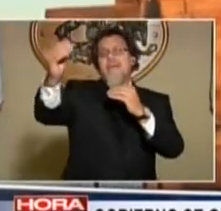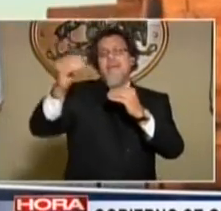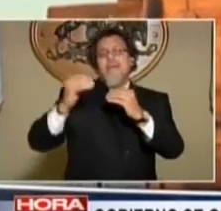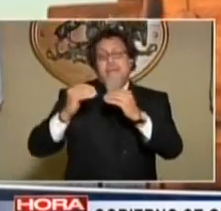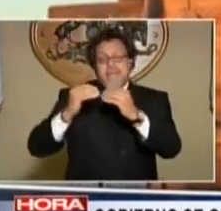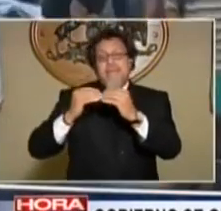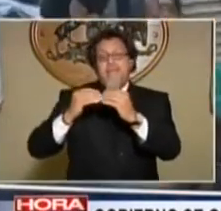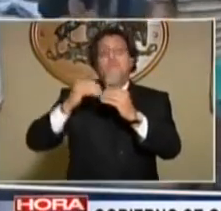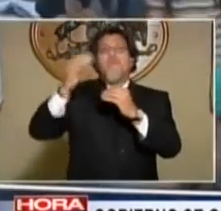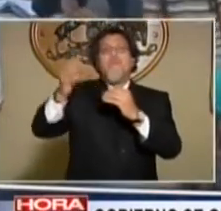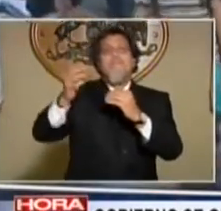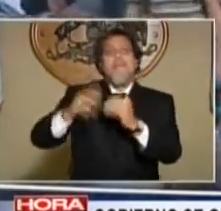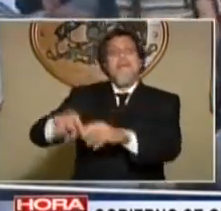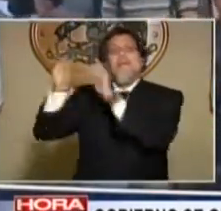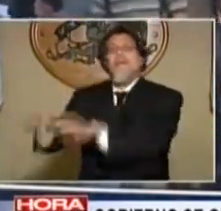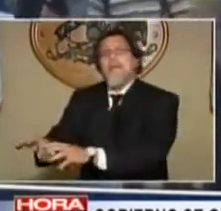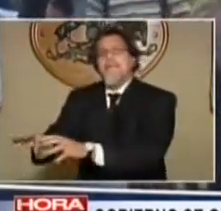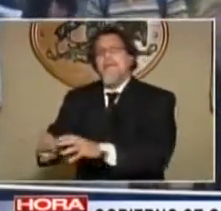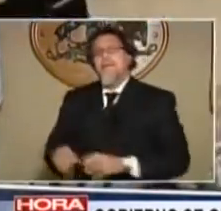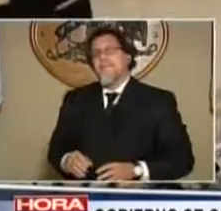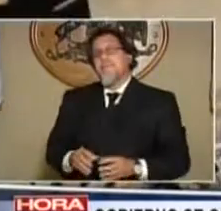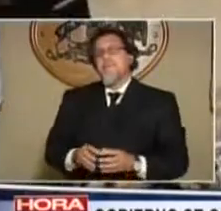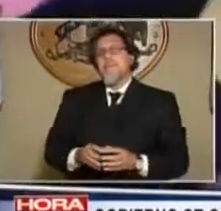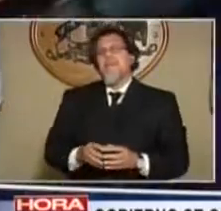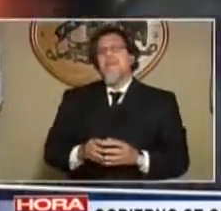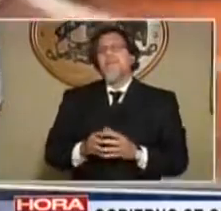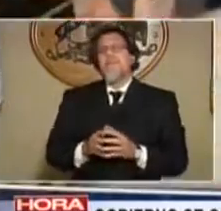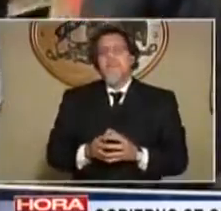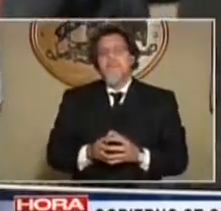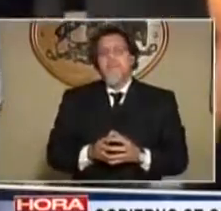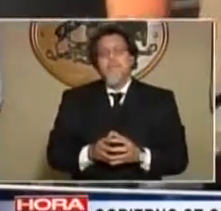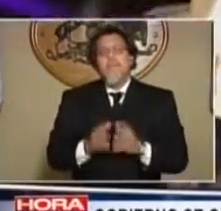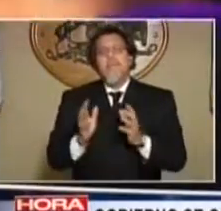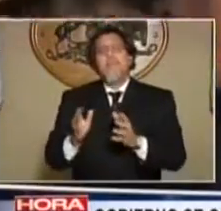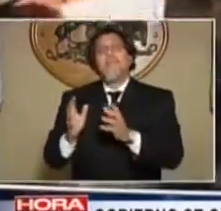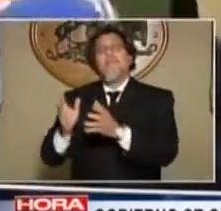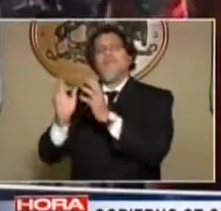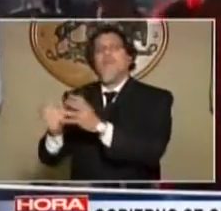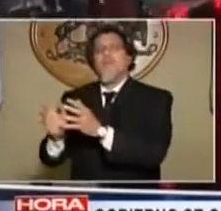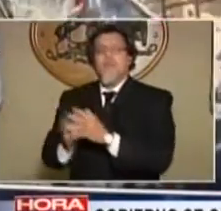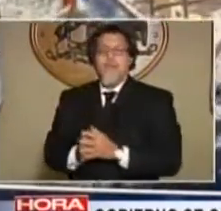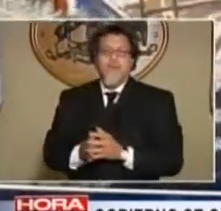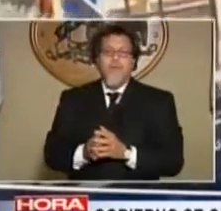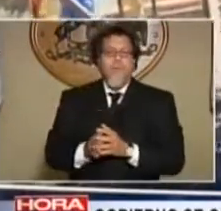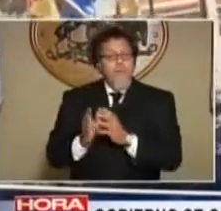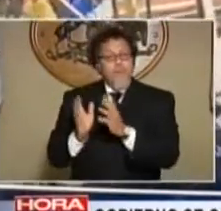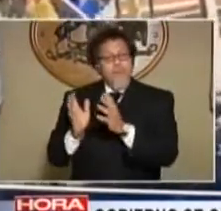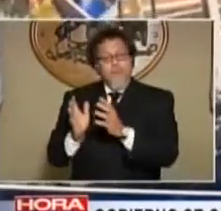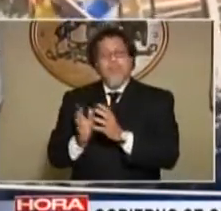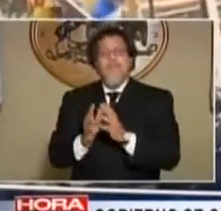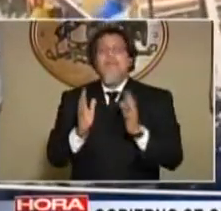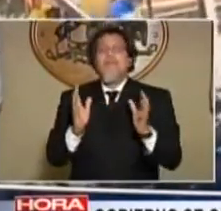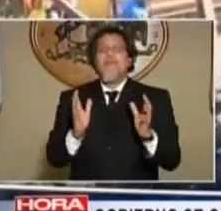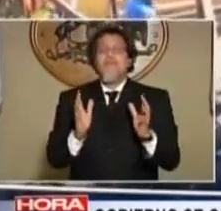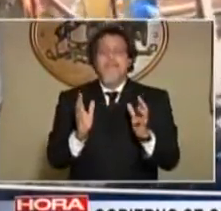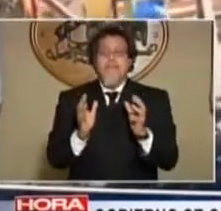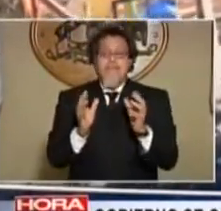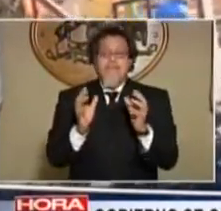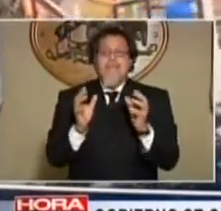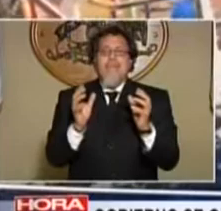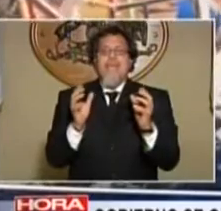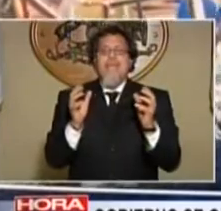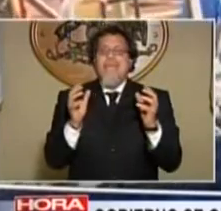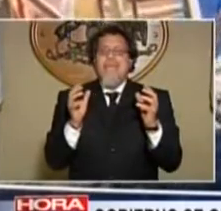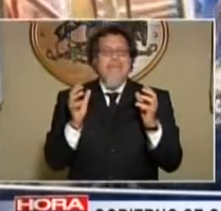parte hacia arriba están haciendo lo mismo, pero además están con carpa. ¿Sabe por qué? Porque tienen temor que les tomen los terrenos. Entonces, quiero